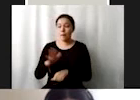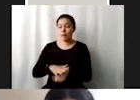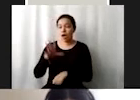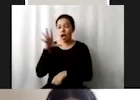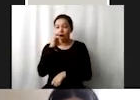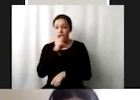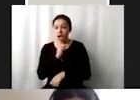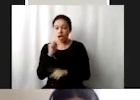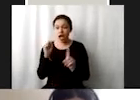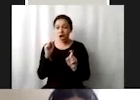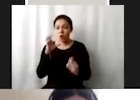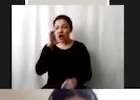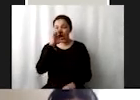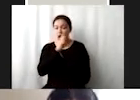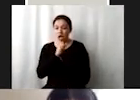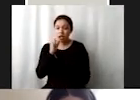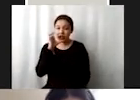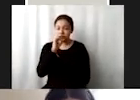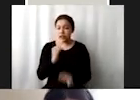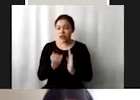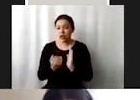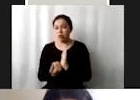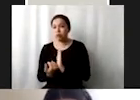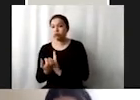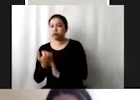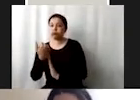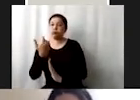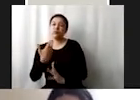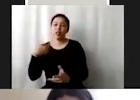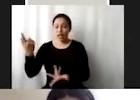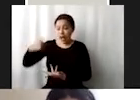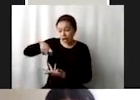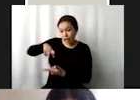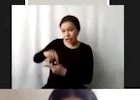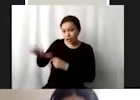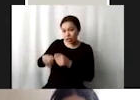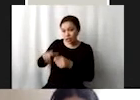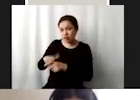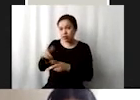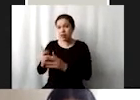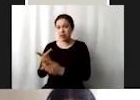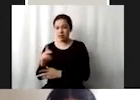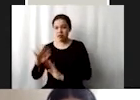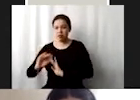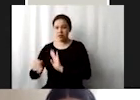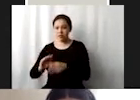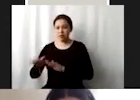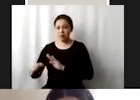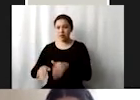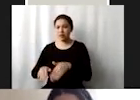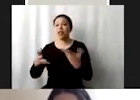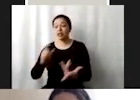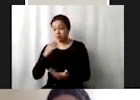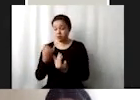matando a especies y ecosistemas completos dentro de los océanos y eso sin duda tiene impacto sobre nosotros también